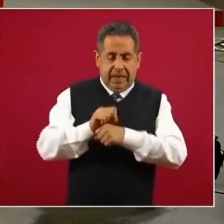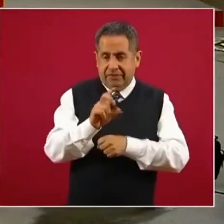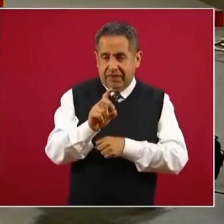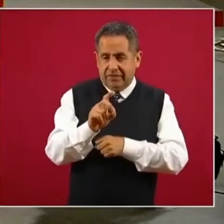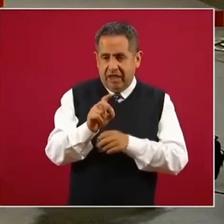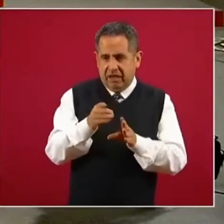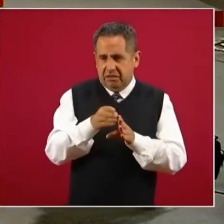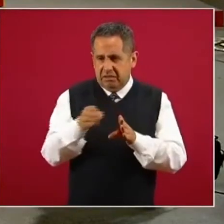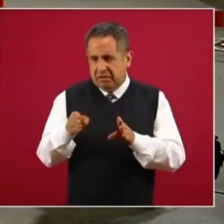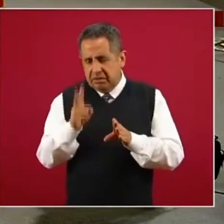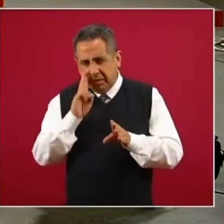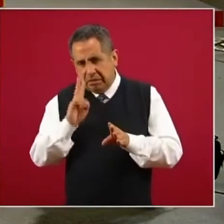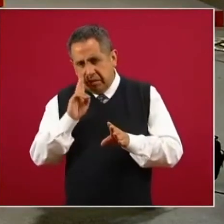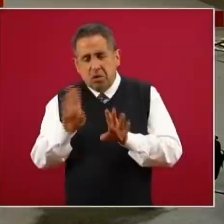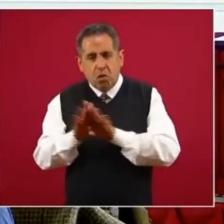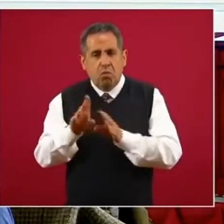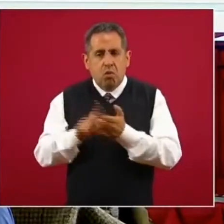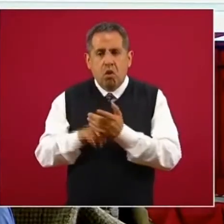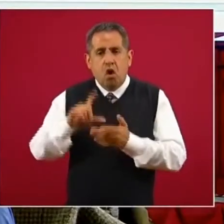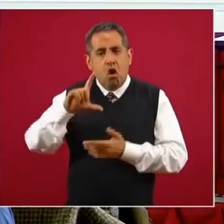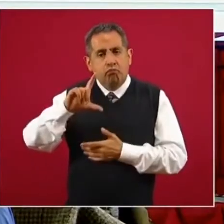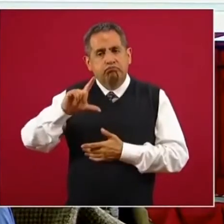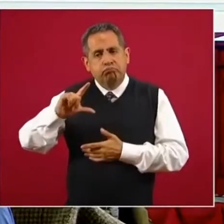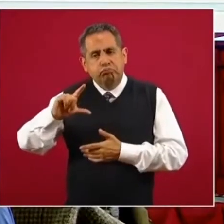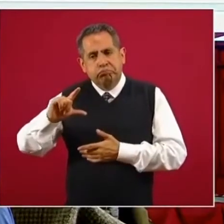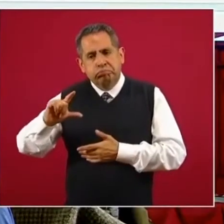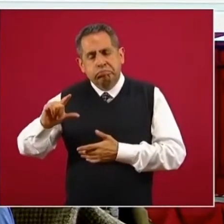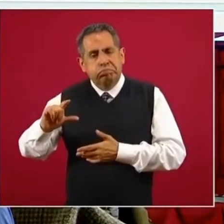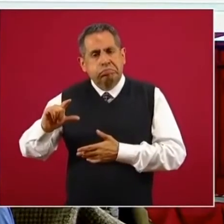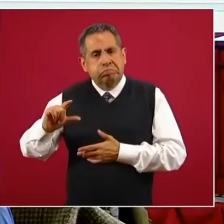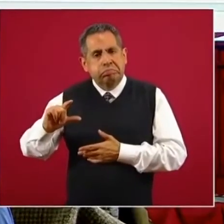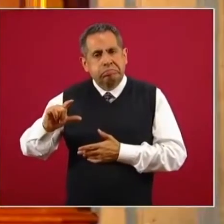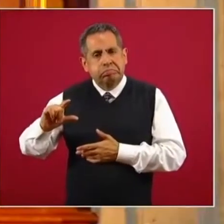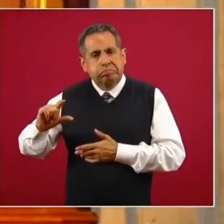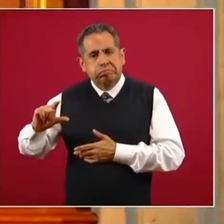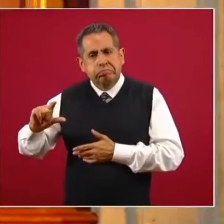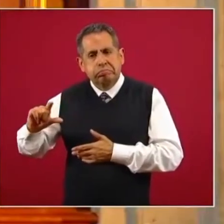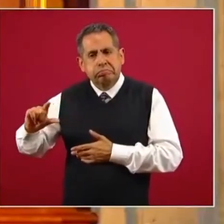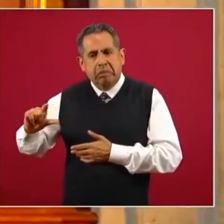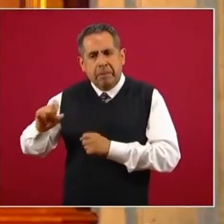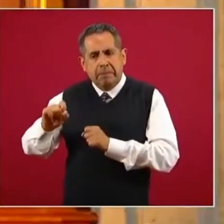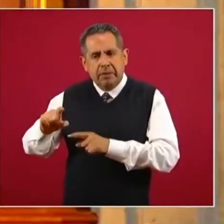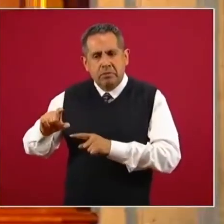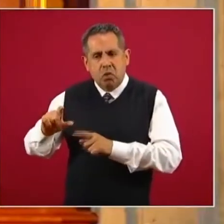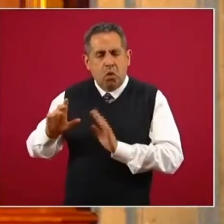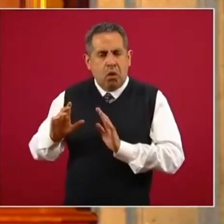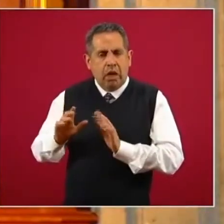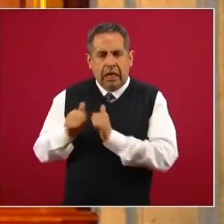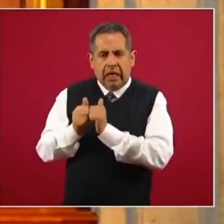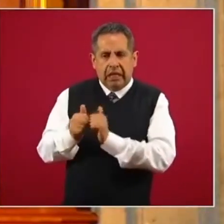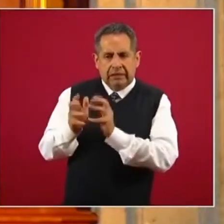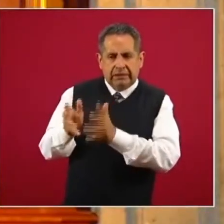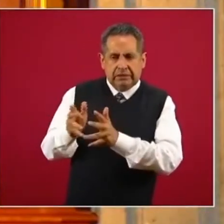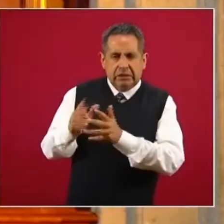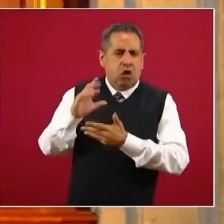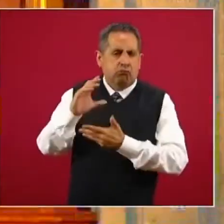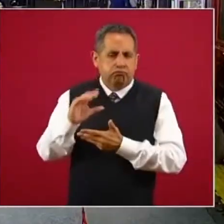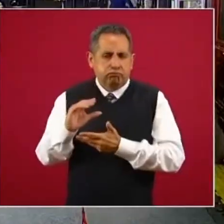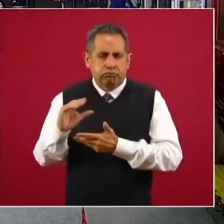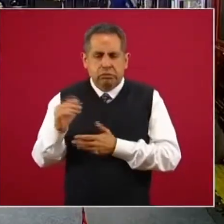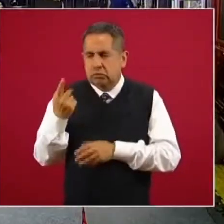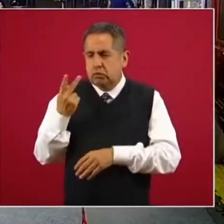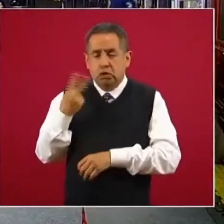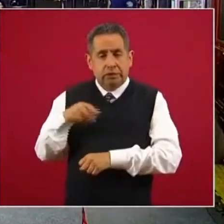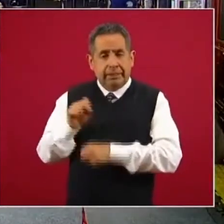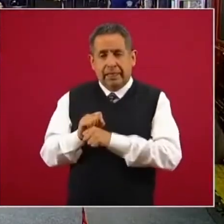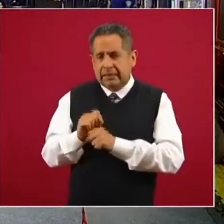evidencia una tendencia descendente, la cual se ha mantenido e inclusive se ha acentuado esta disminución en las últimas dos